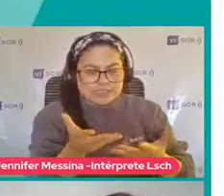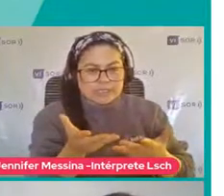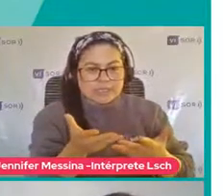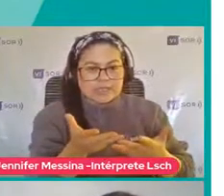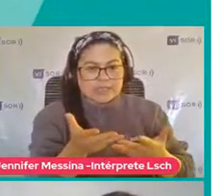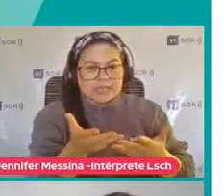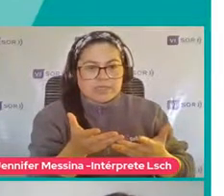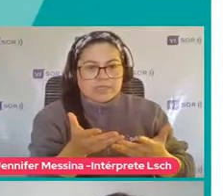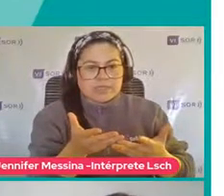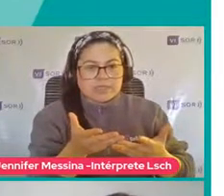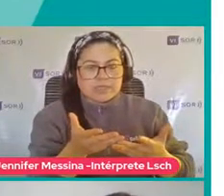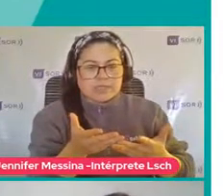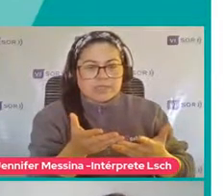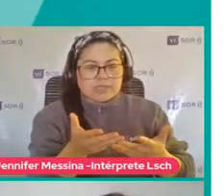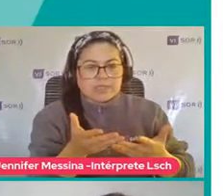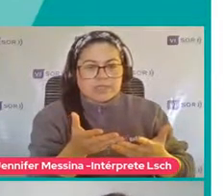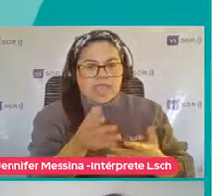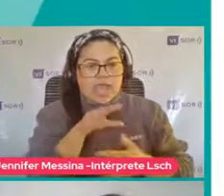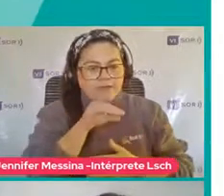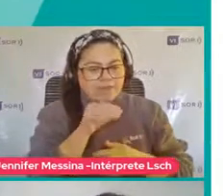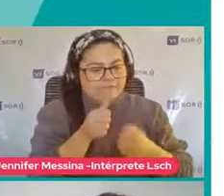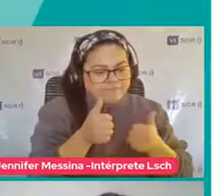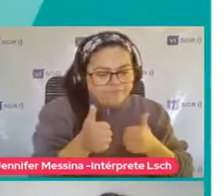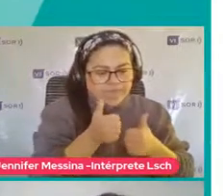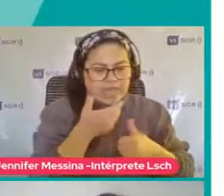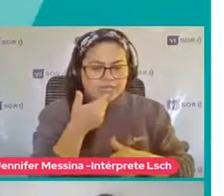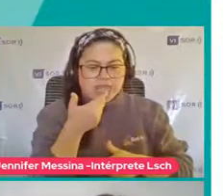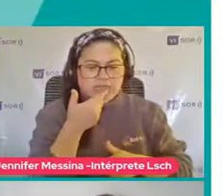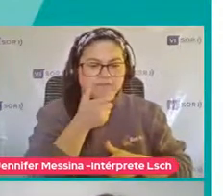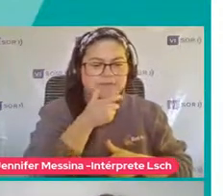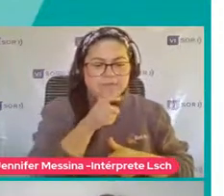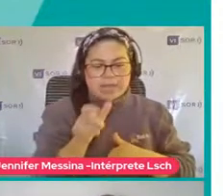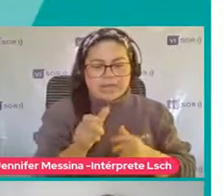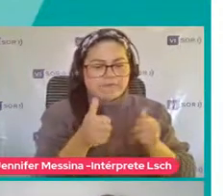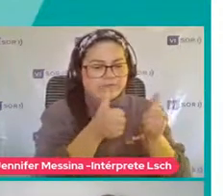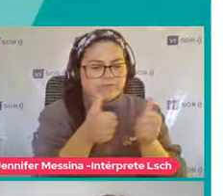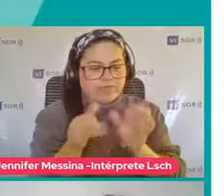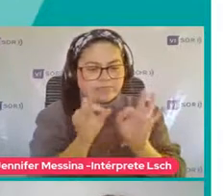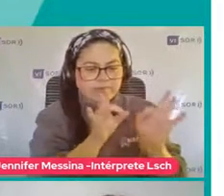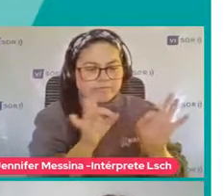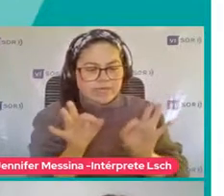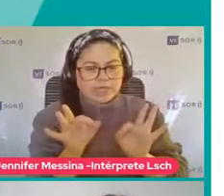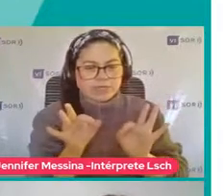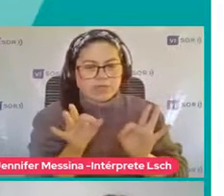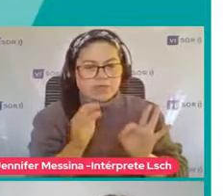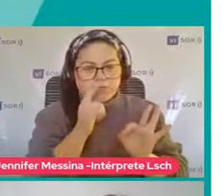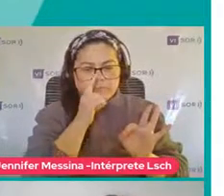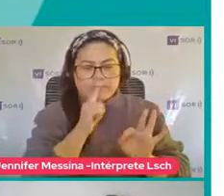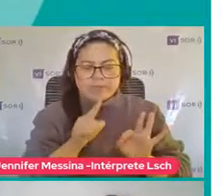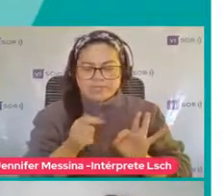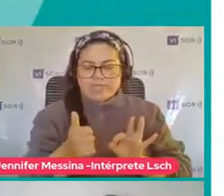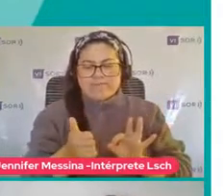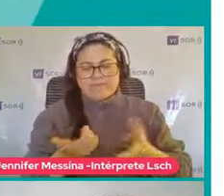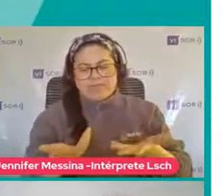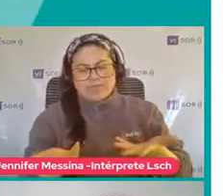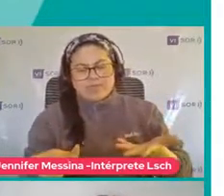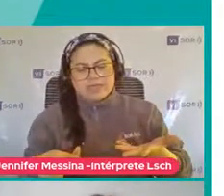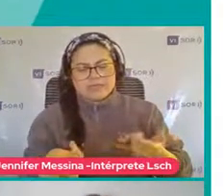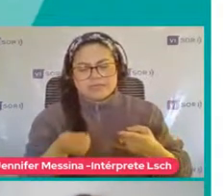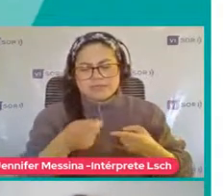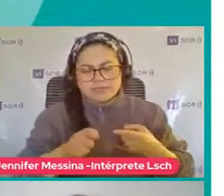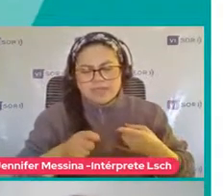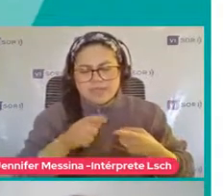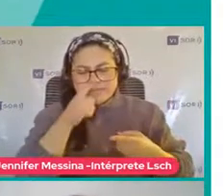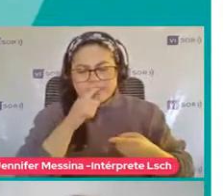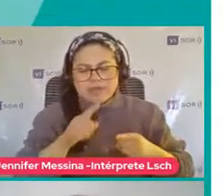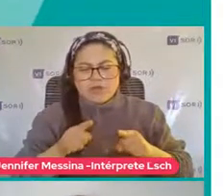Hipercorregido Por ejemplo Es que hablan tan bien Y usan palabras Muy rebuscadas Pero entonces Desde ahí Pero por otro